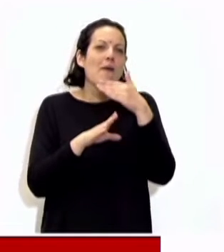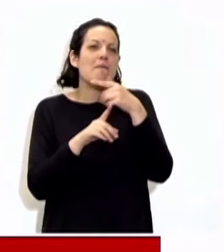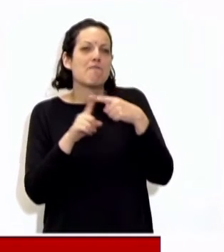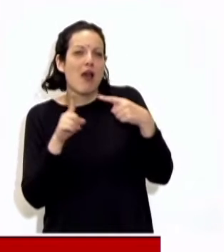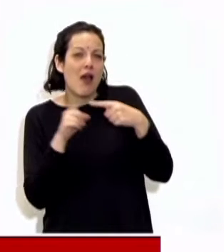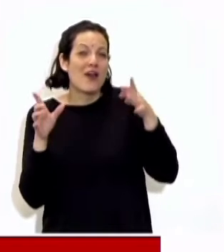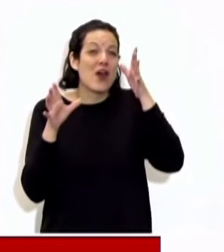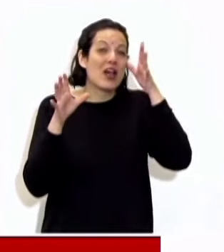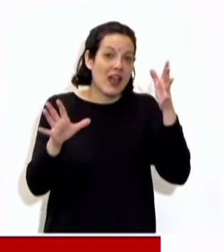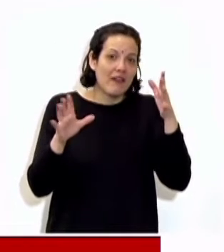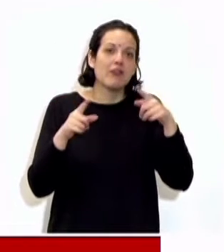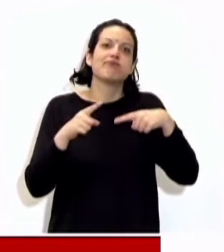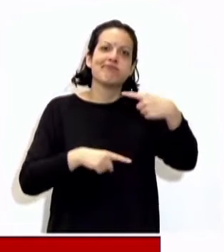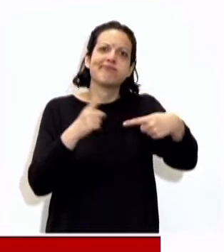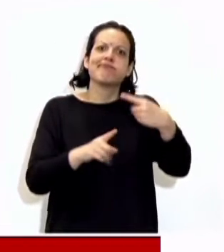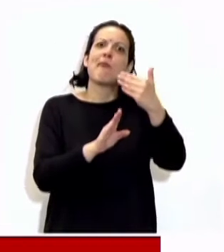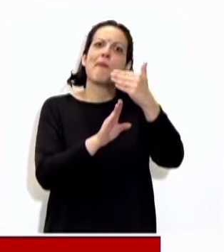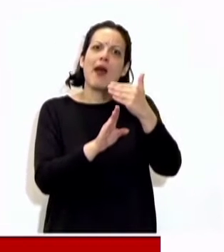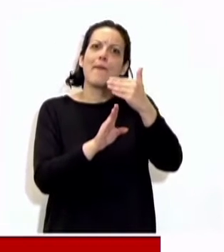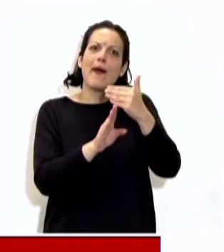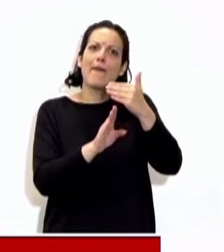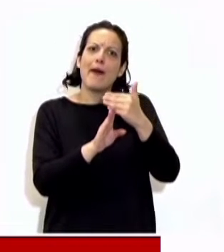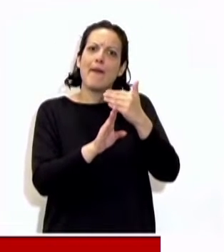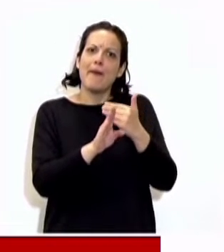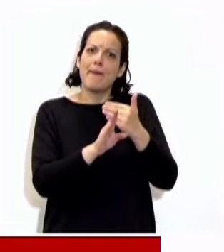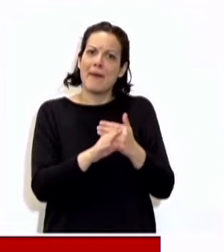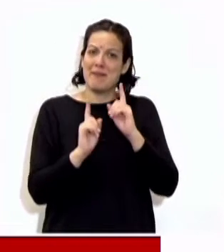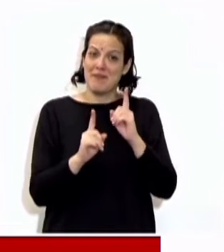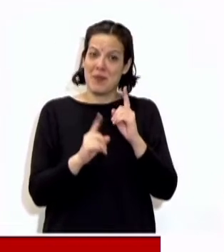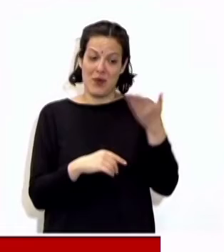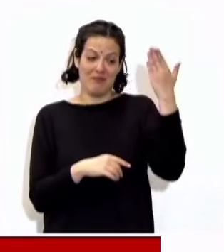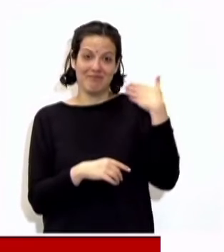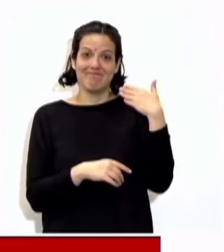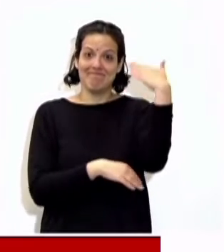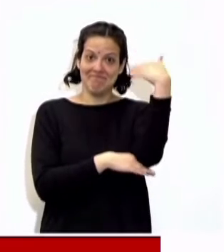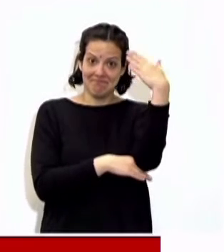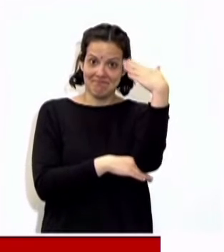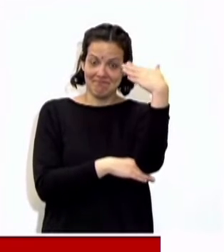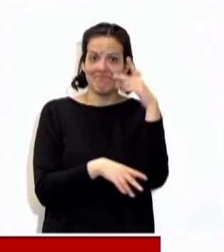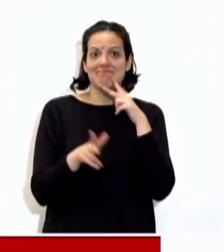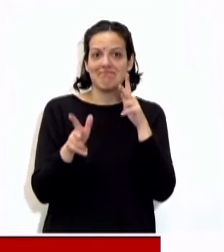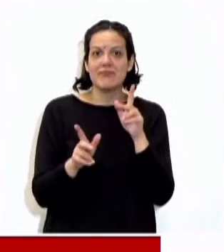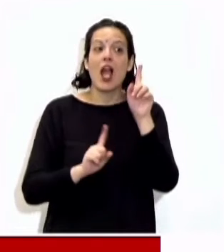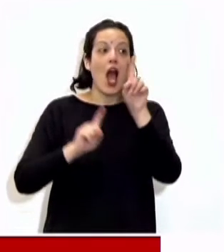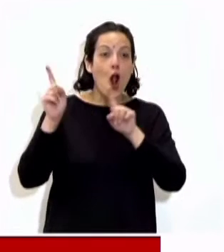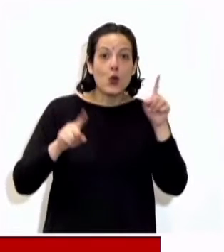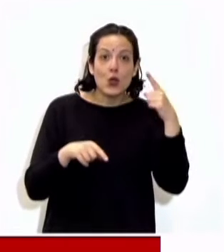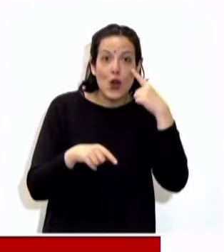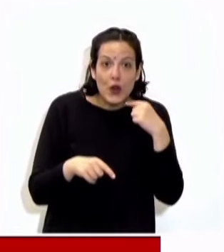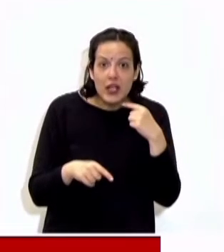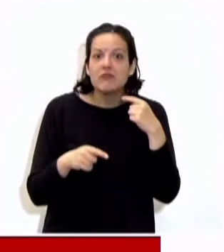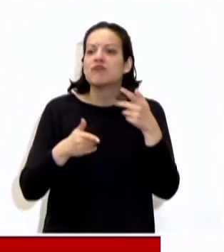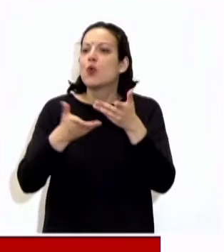continúan en decenso, y como decíamos en la videoconferencia anterior, algunos días ya no se confirman